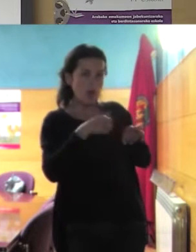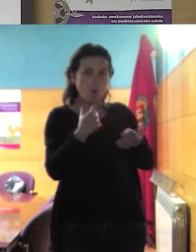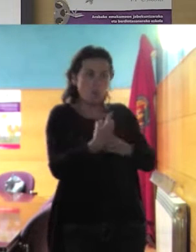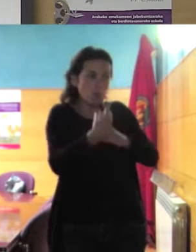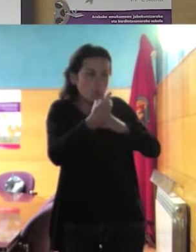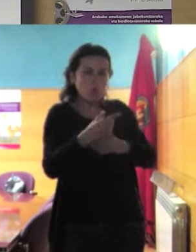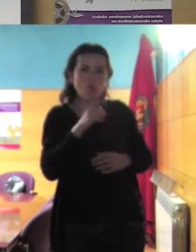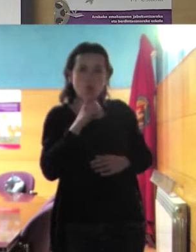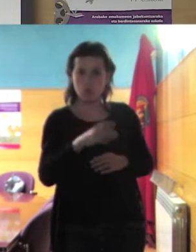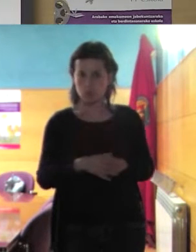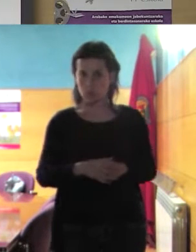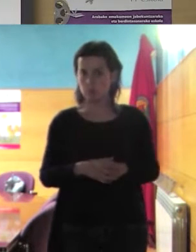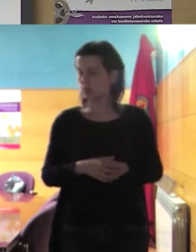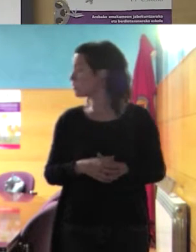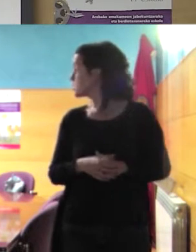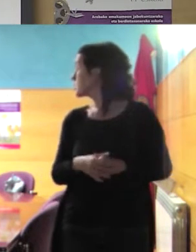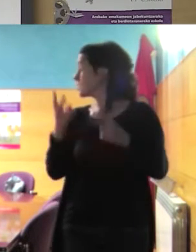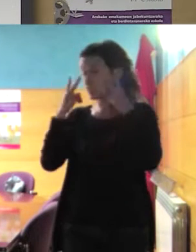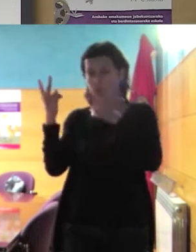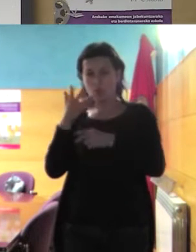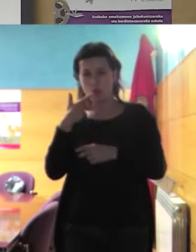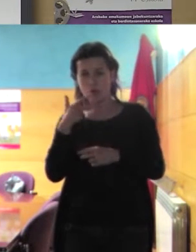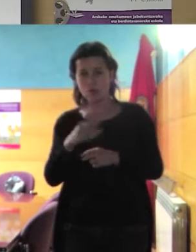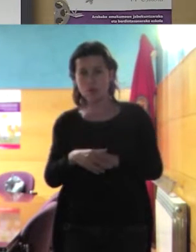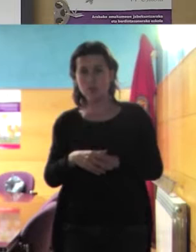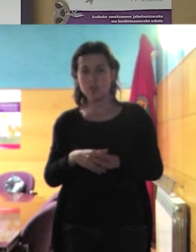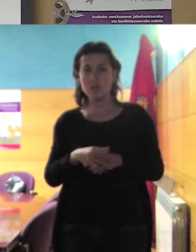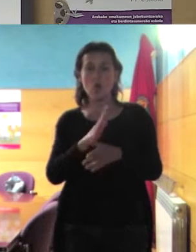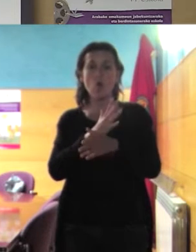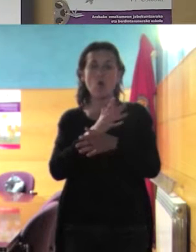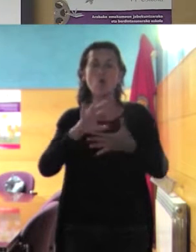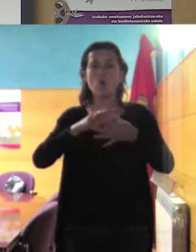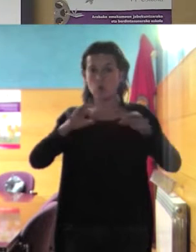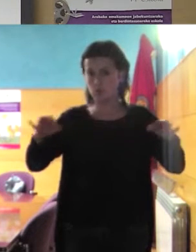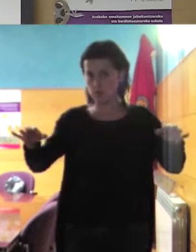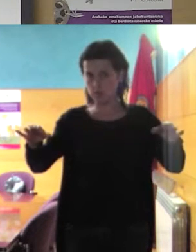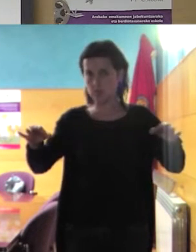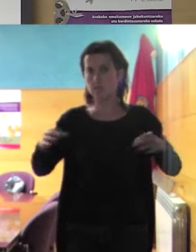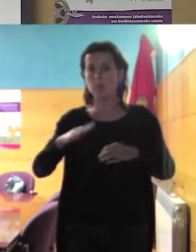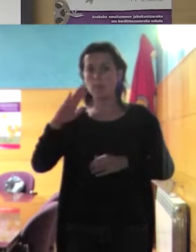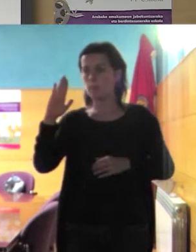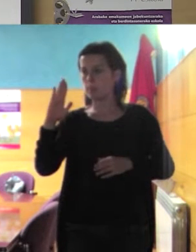esto suena también a que sí juegos de río 2016 voleibol playa